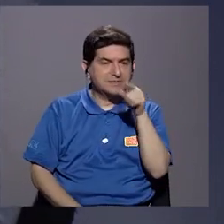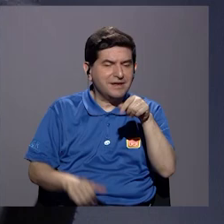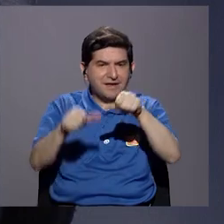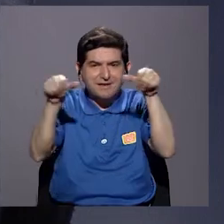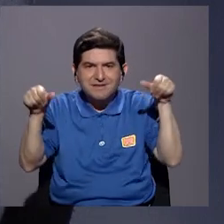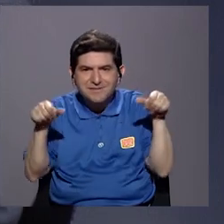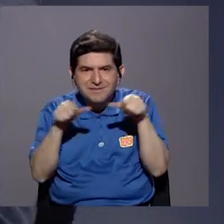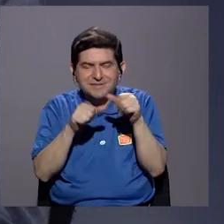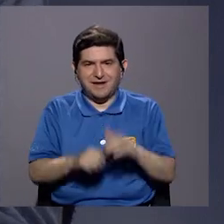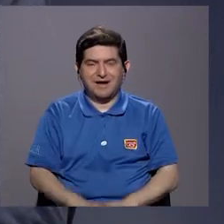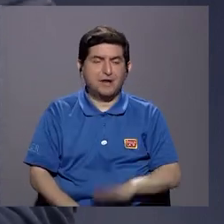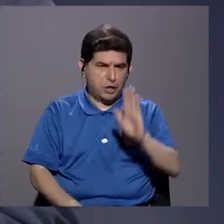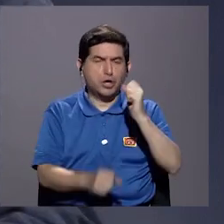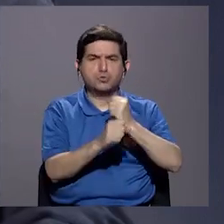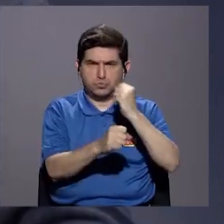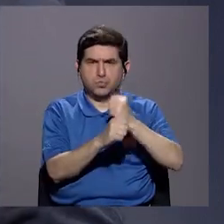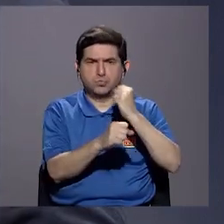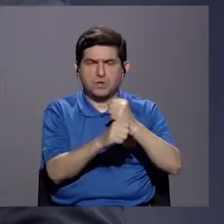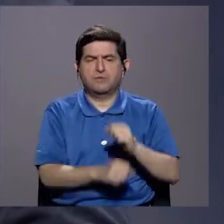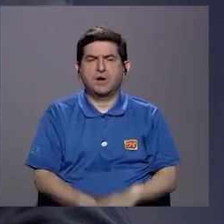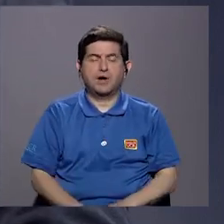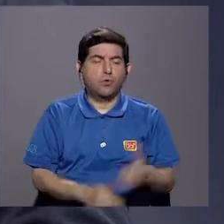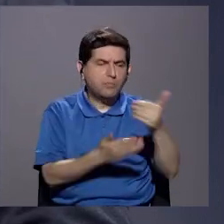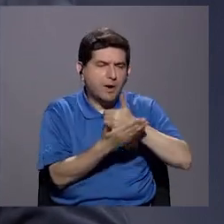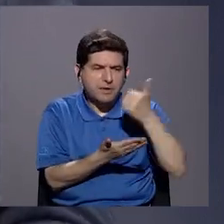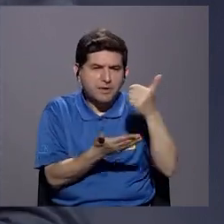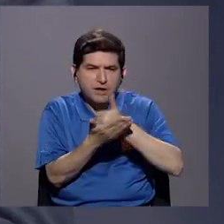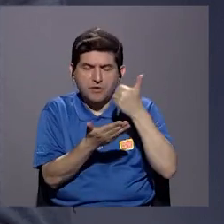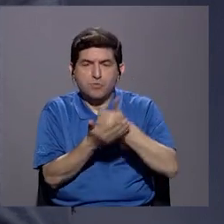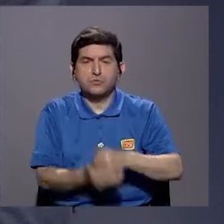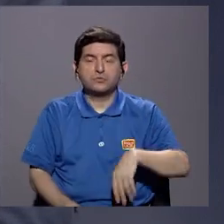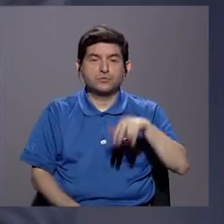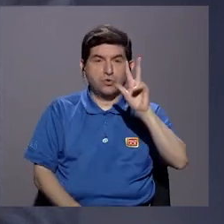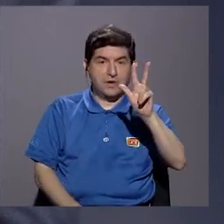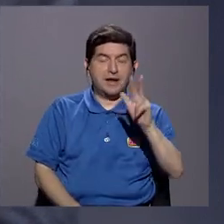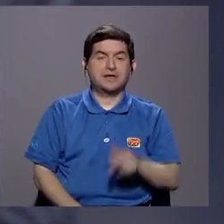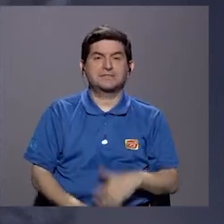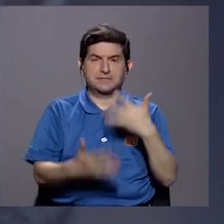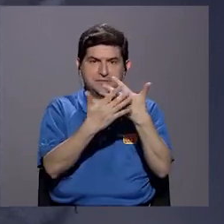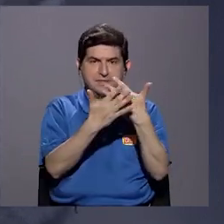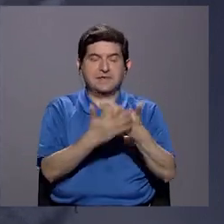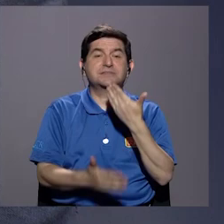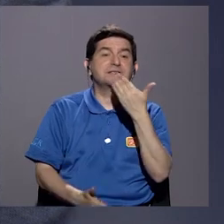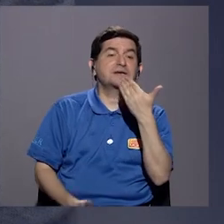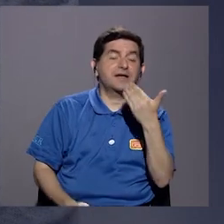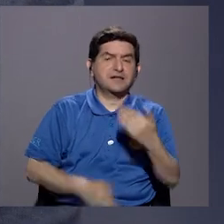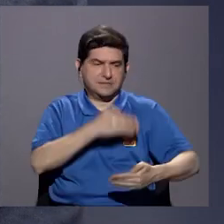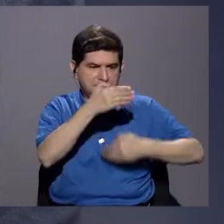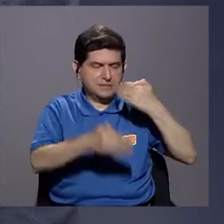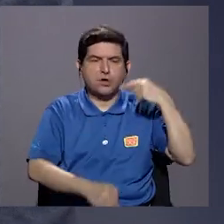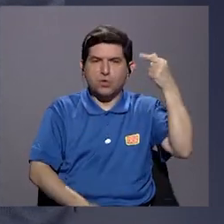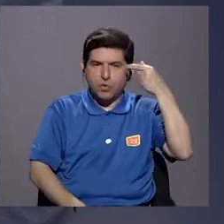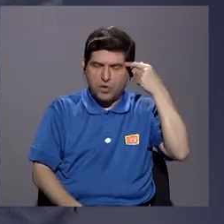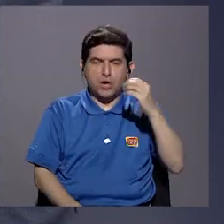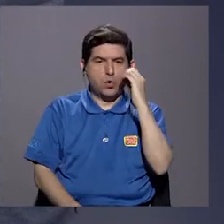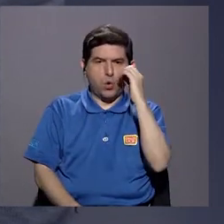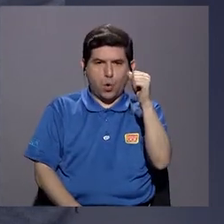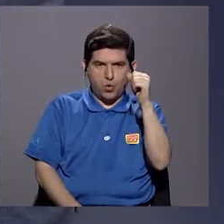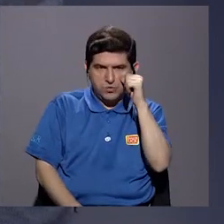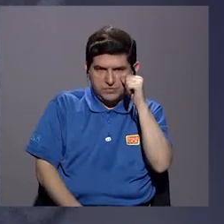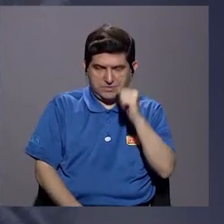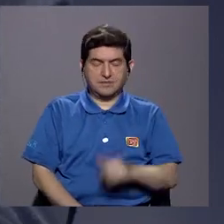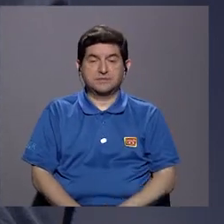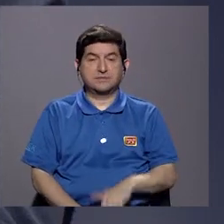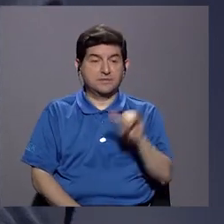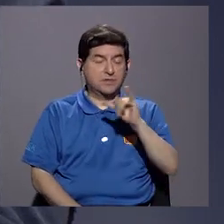esa área, su tarea, que fue conseguir recursos, porque las tres cárceles se hicieron gracias a las gestiones que se empezaron a hacer en el gobierno de Oscar Arias,